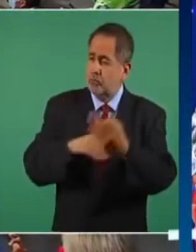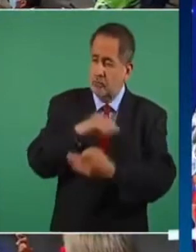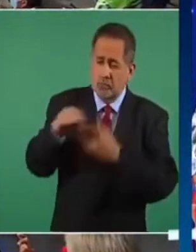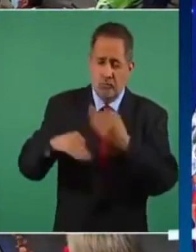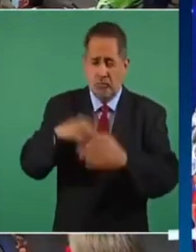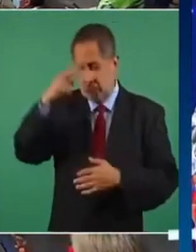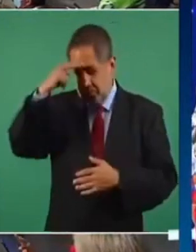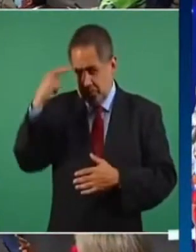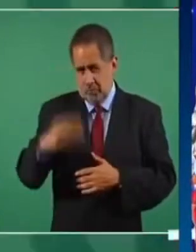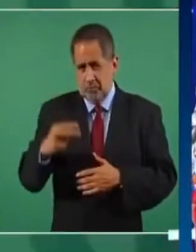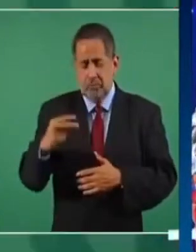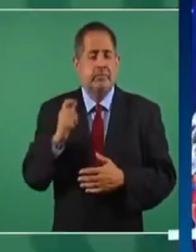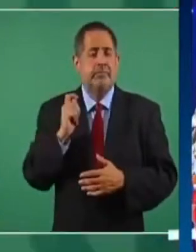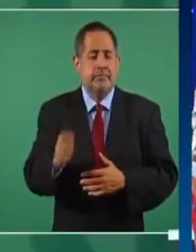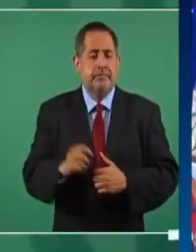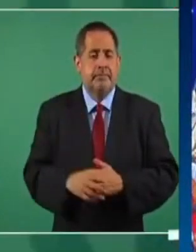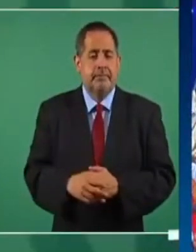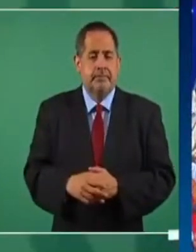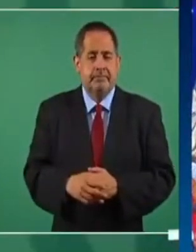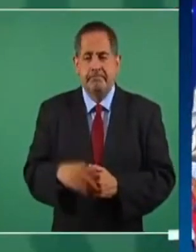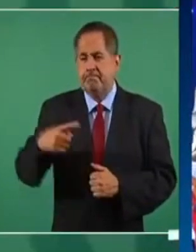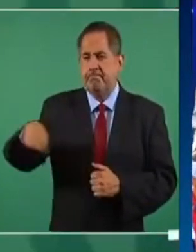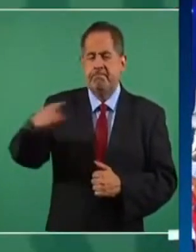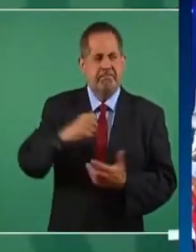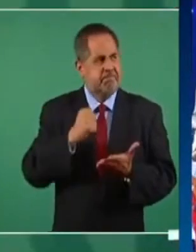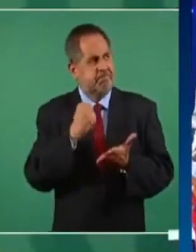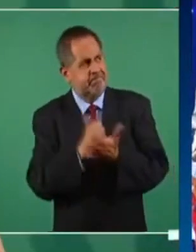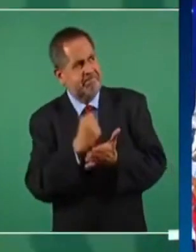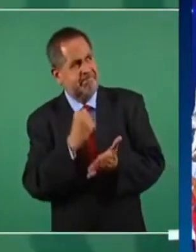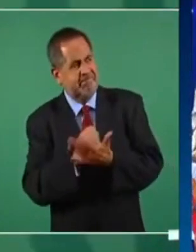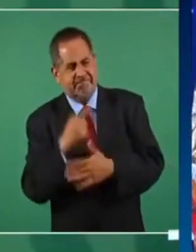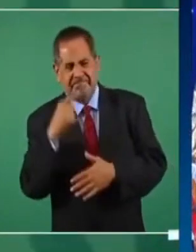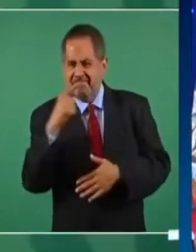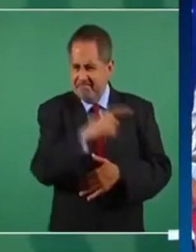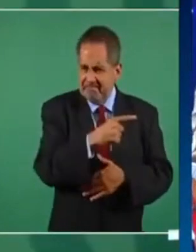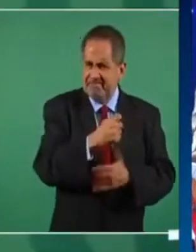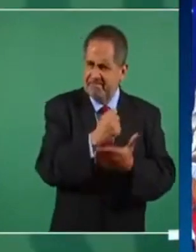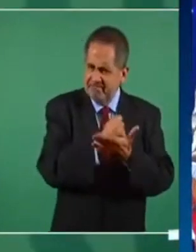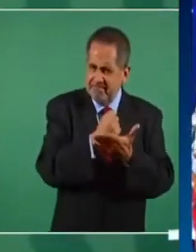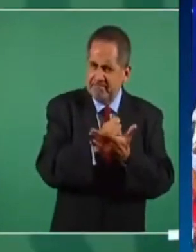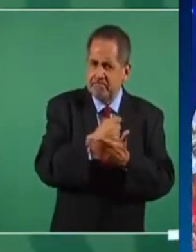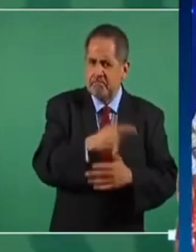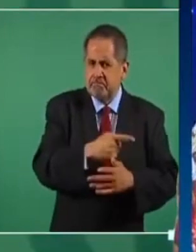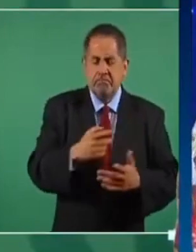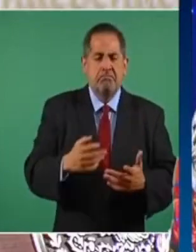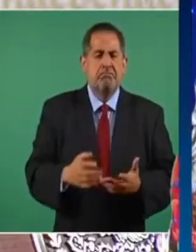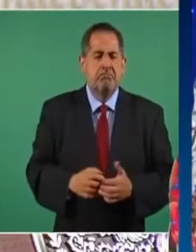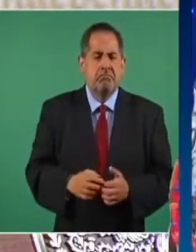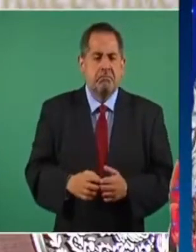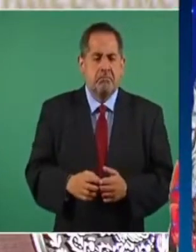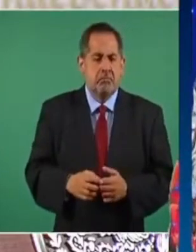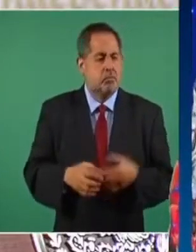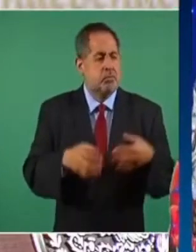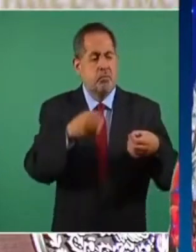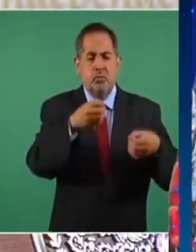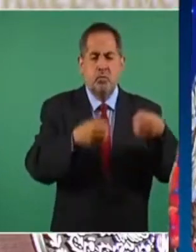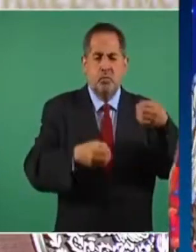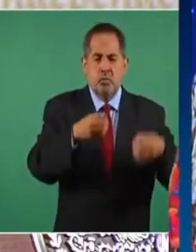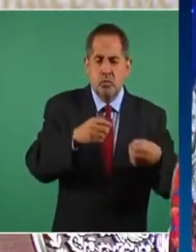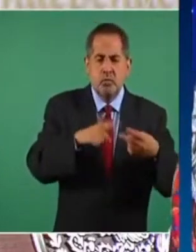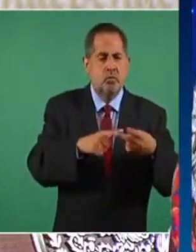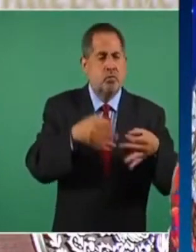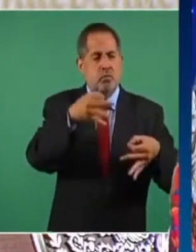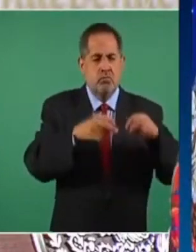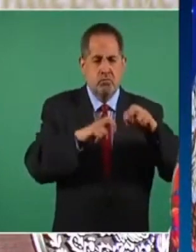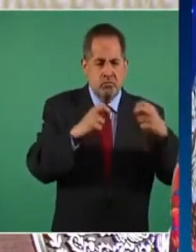mexicanos es exigir que los jueces los